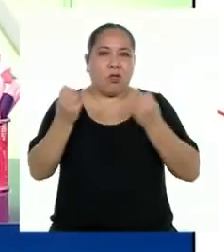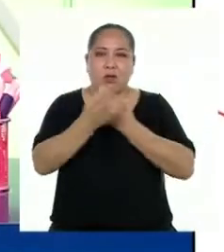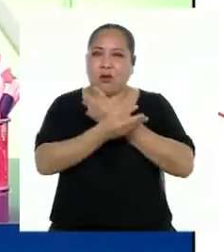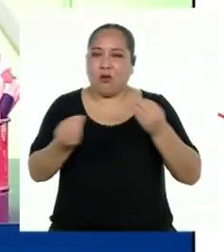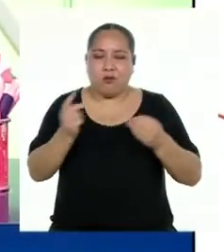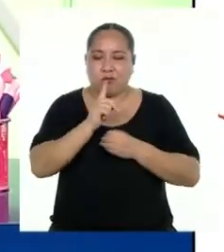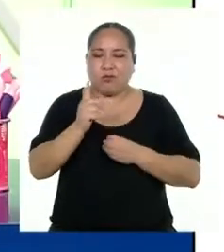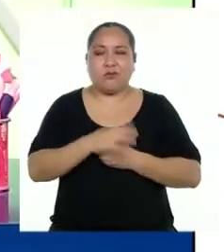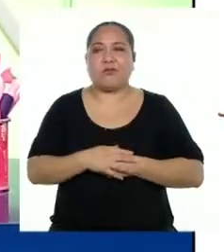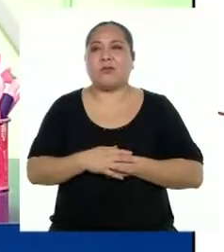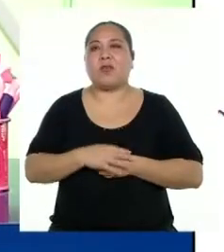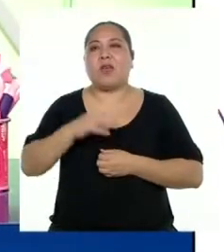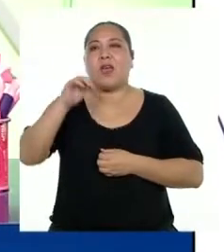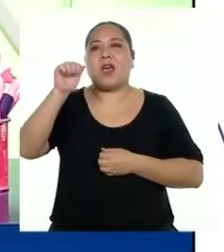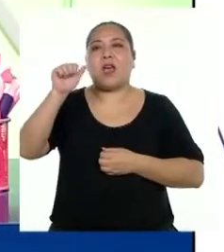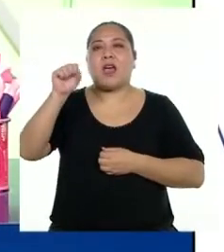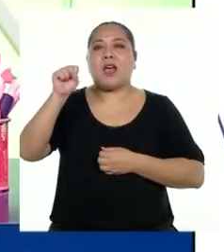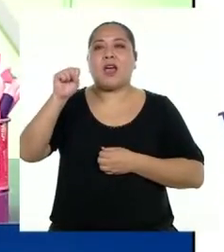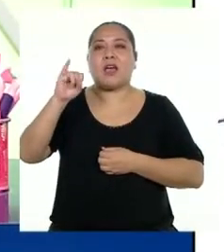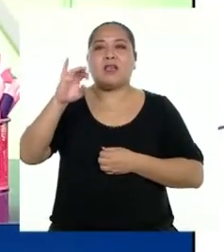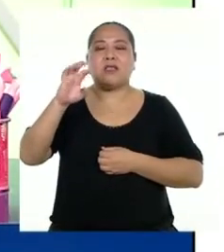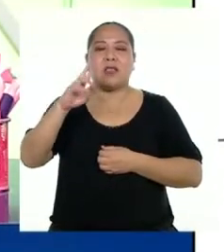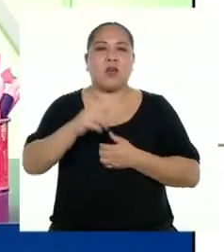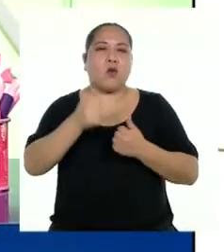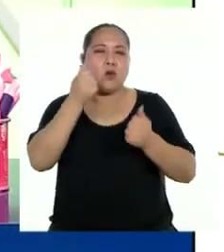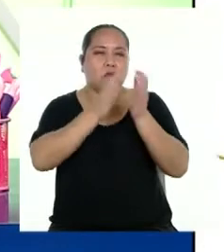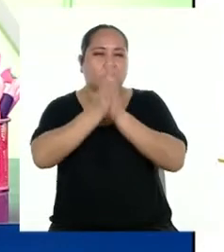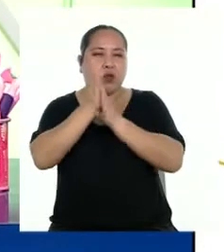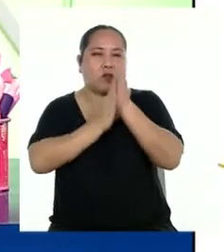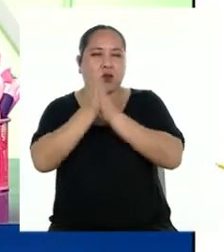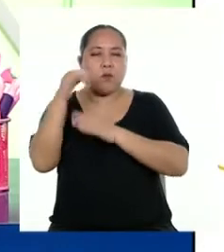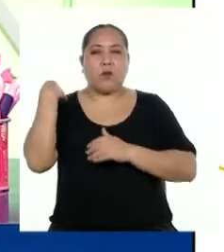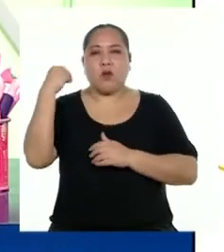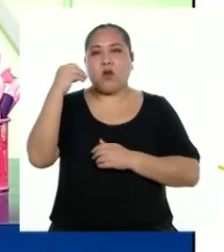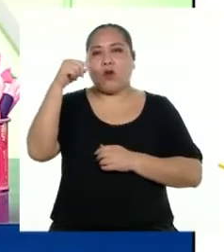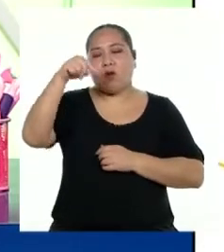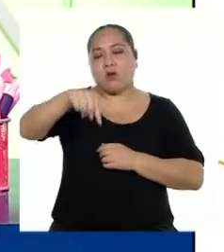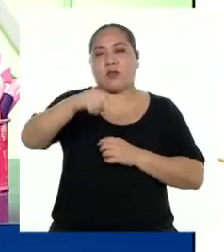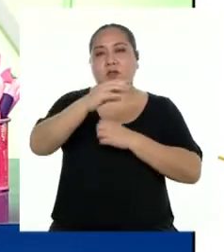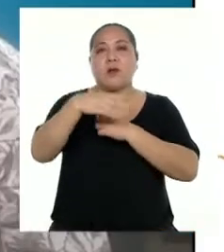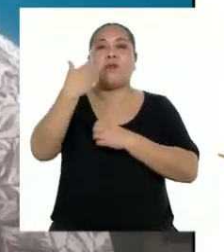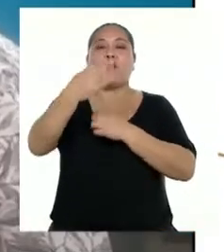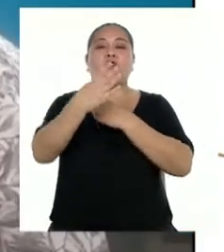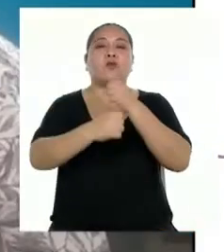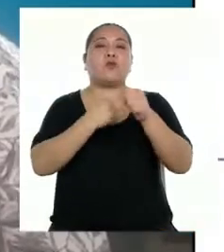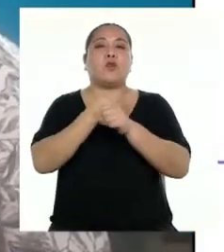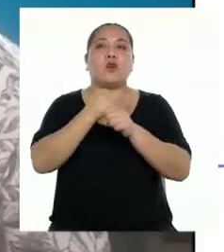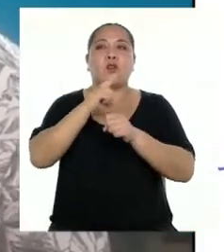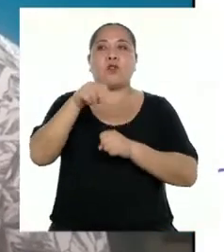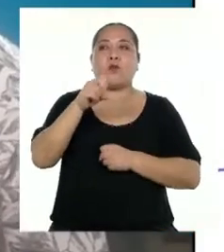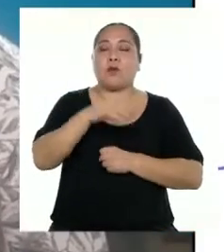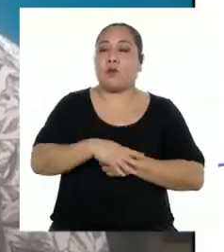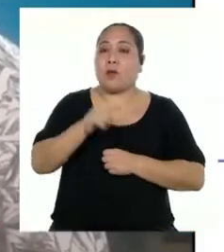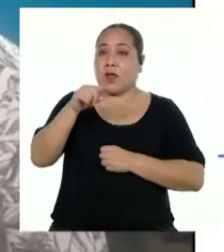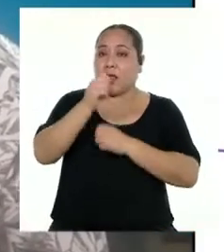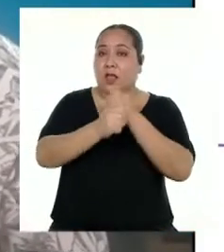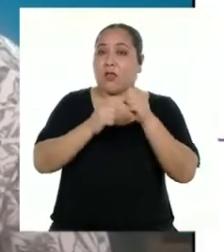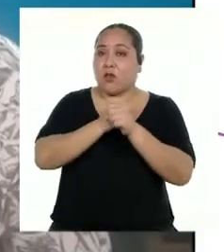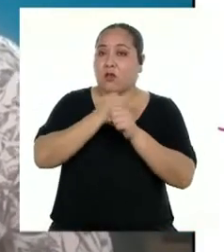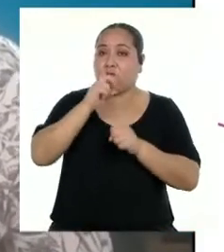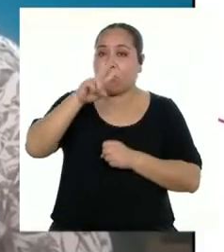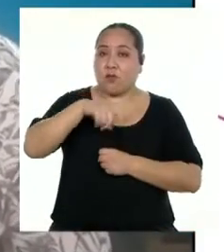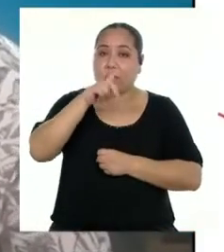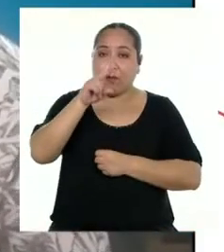Por último, Asier, ¿qué deseos tienes para las y los adolescentes este próximo 2021? Para este año 2021,